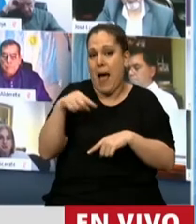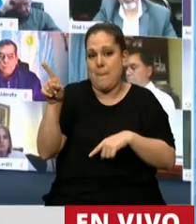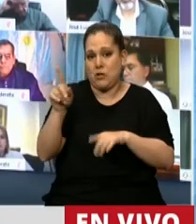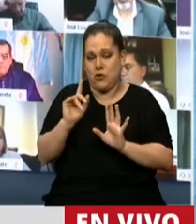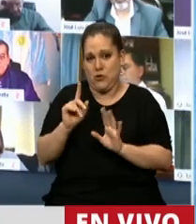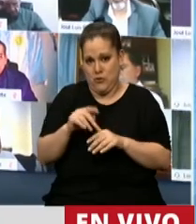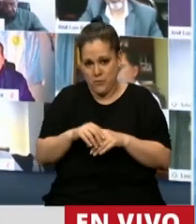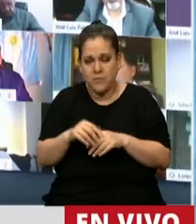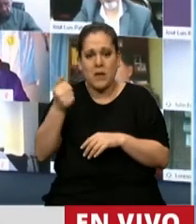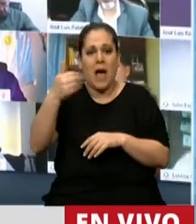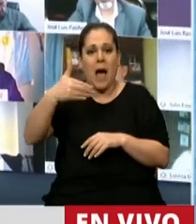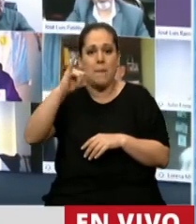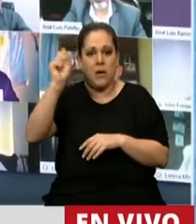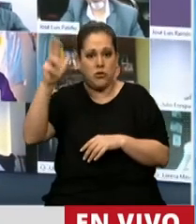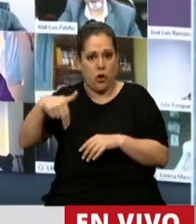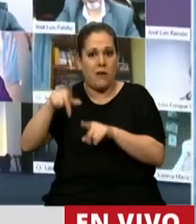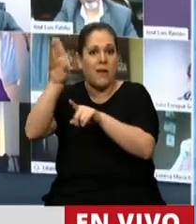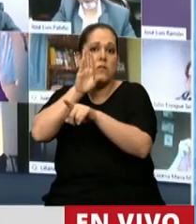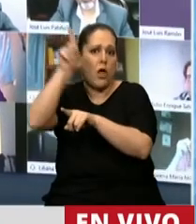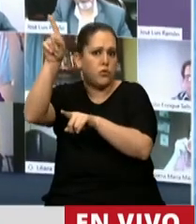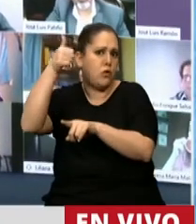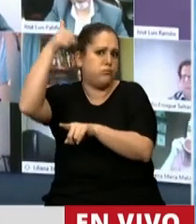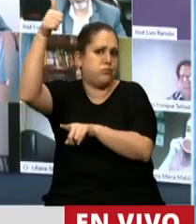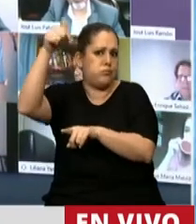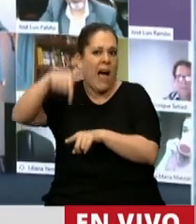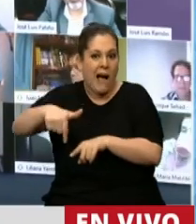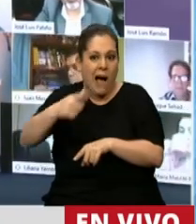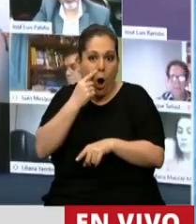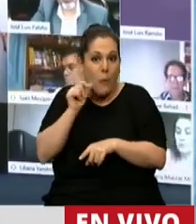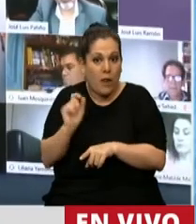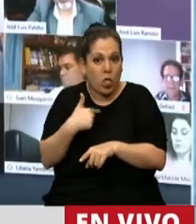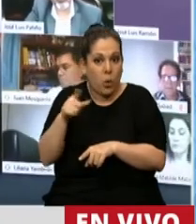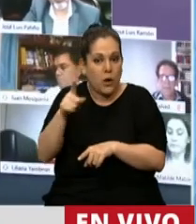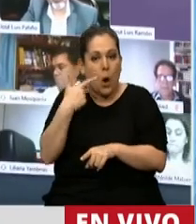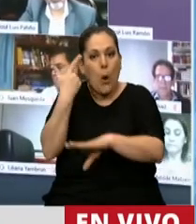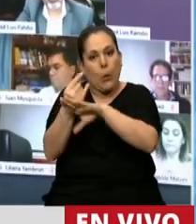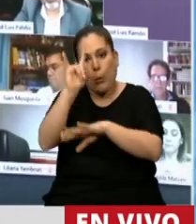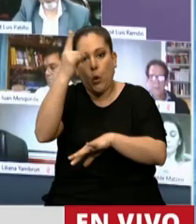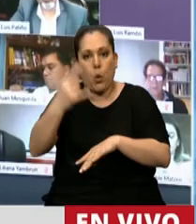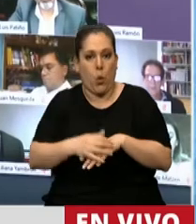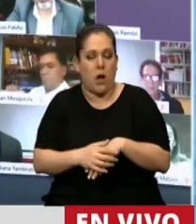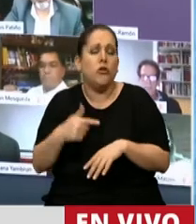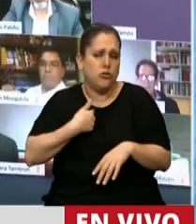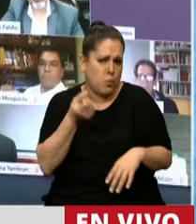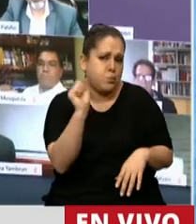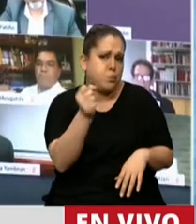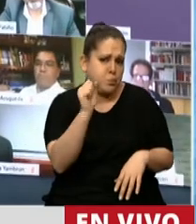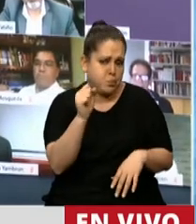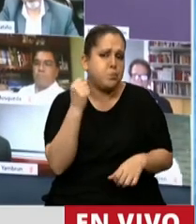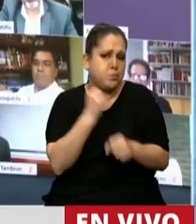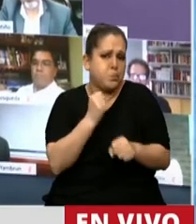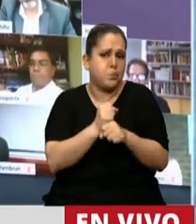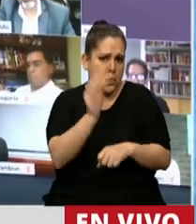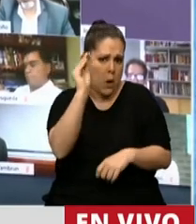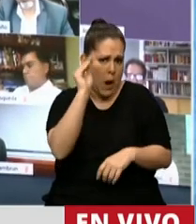Bezos, en Estados Unidos, es un ídolo. Acá el señor Galperín se tiene que ir a Uruguay. Mire, yo trabajé mucho en Brasil. Le voy a leer